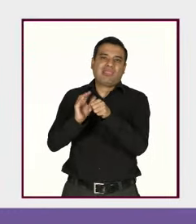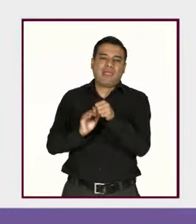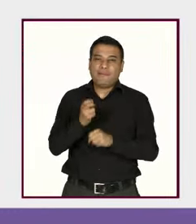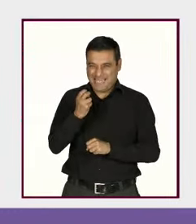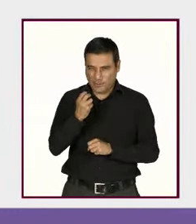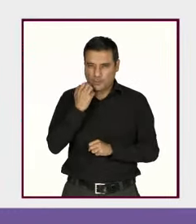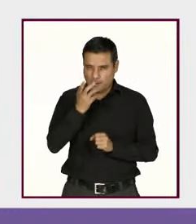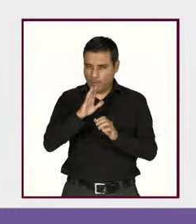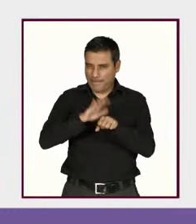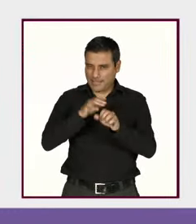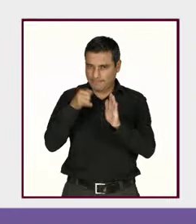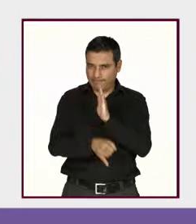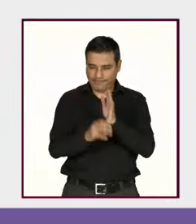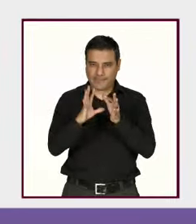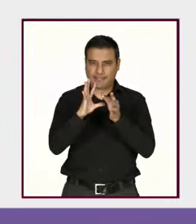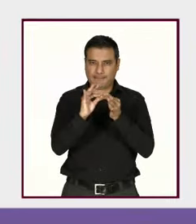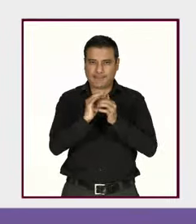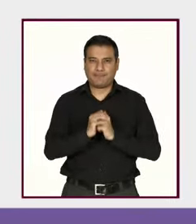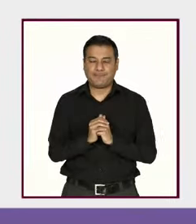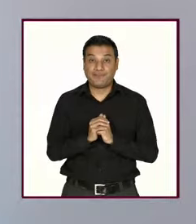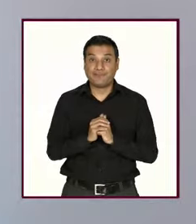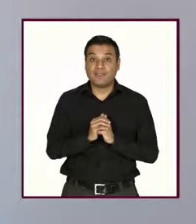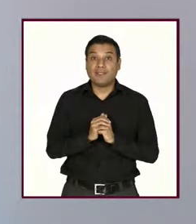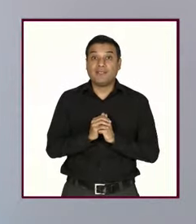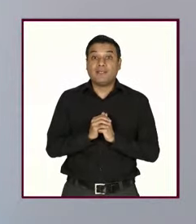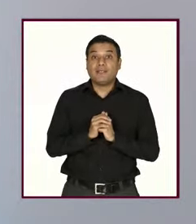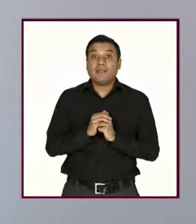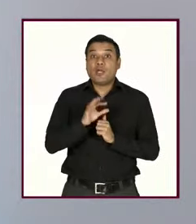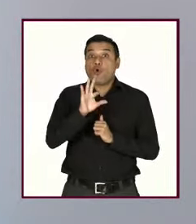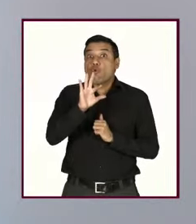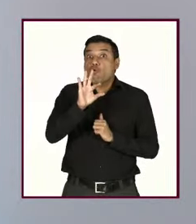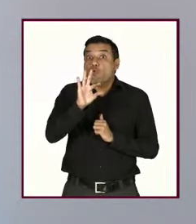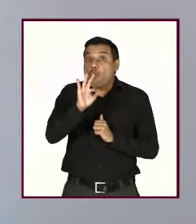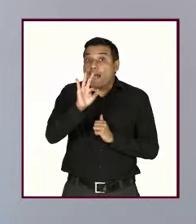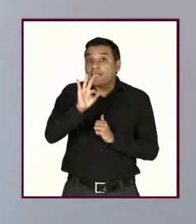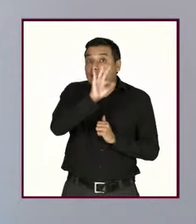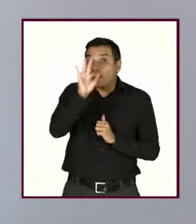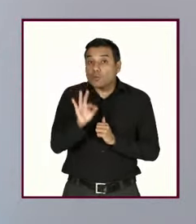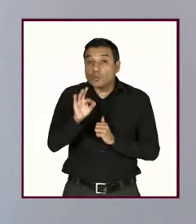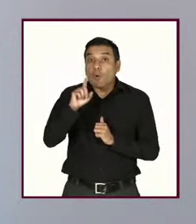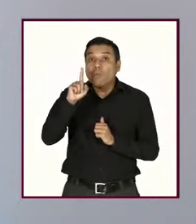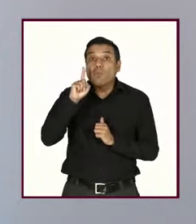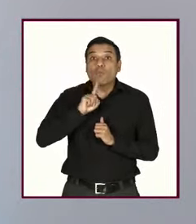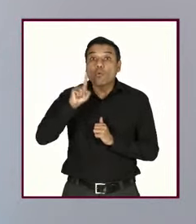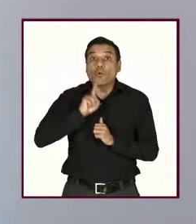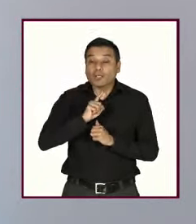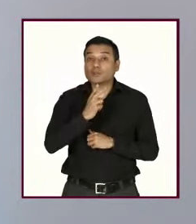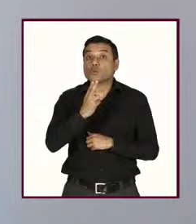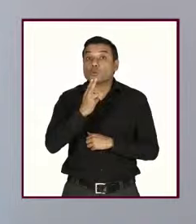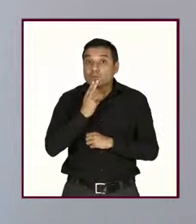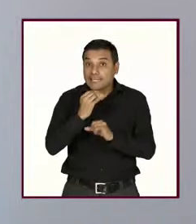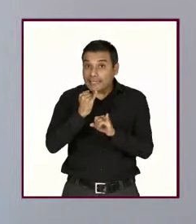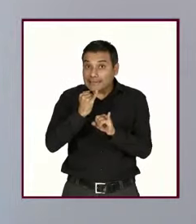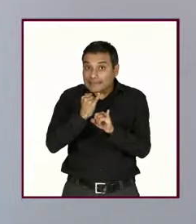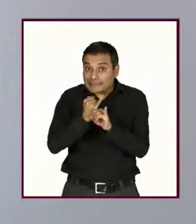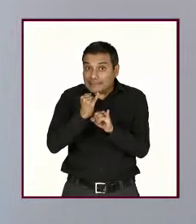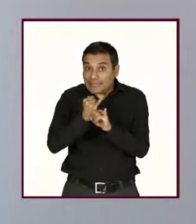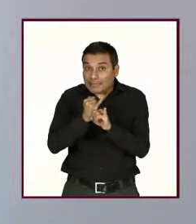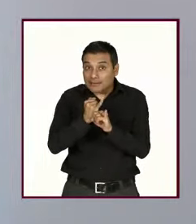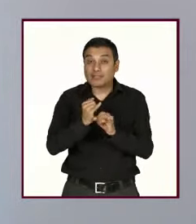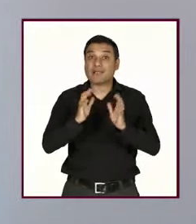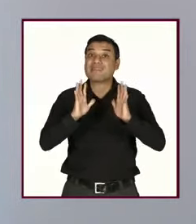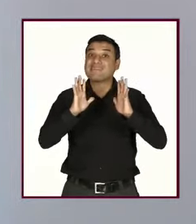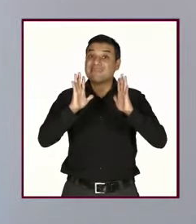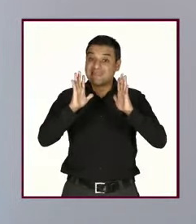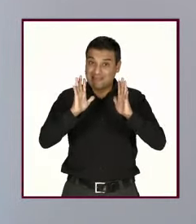porque decir que 40 de cada 100 mujeres que usan Internet han